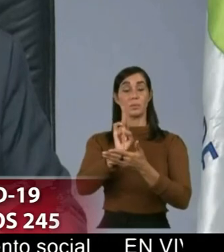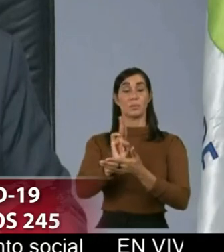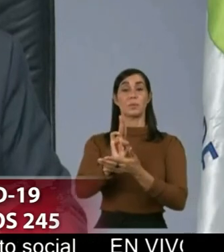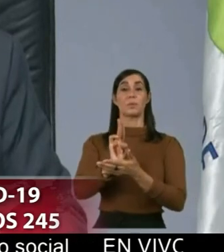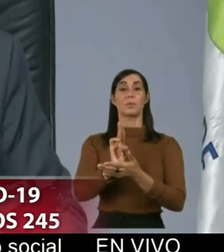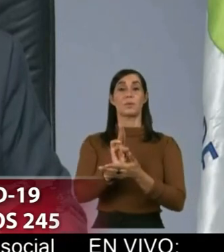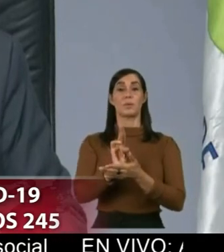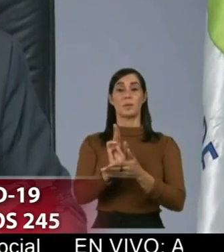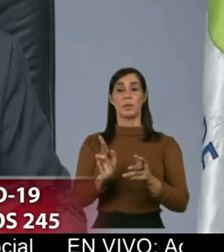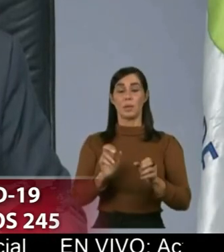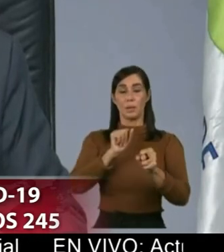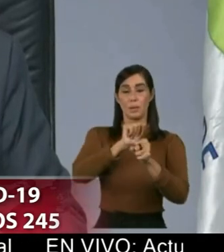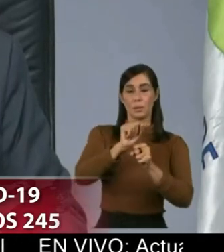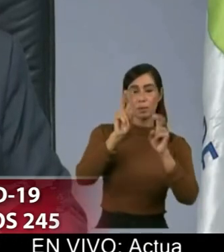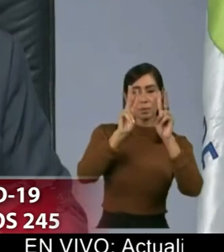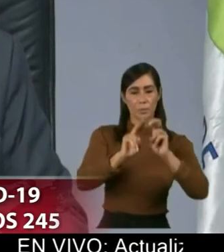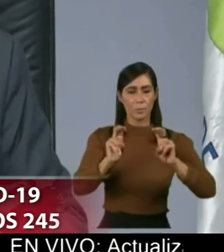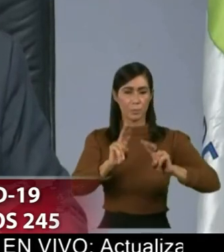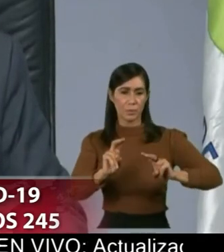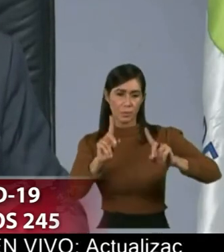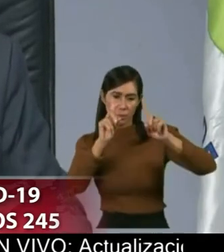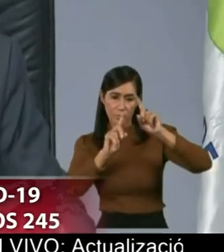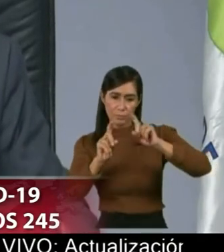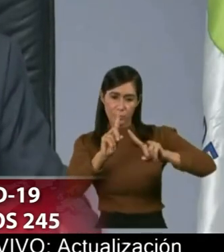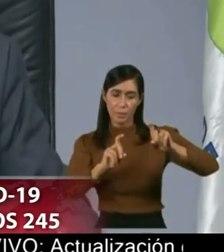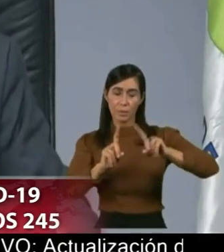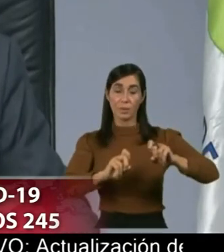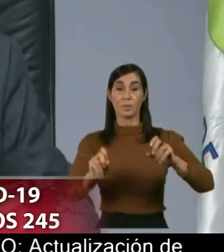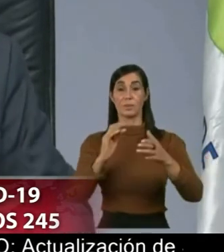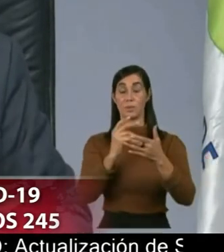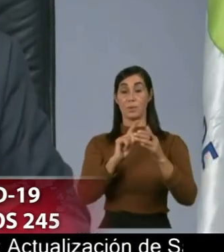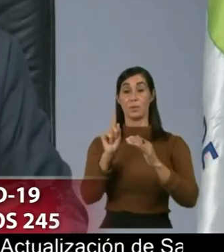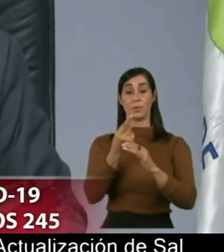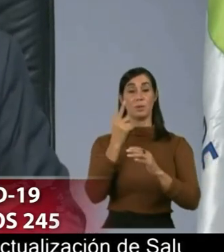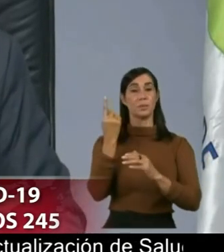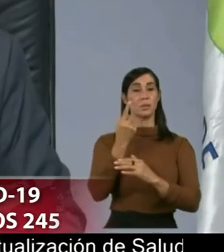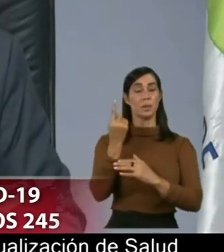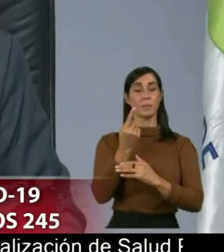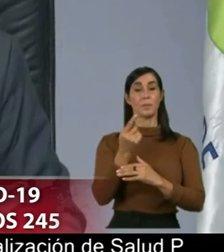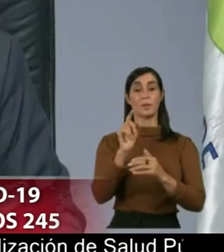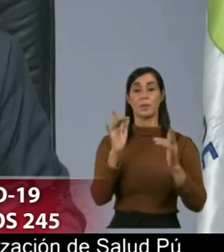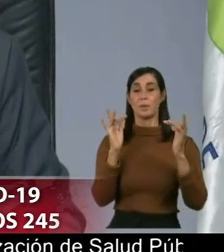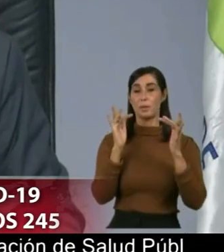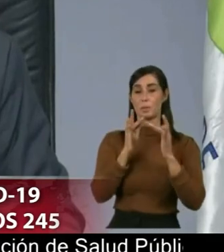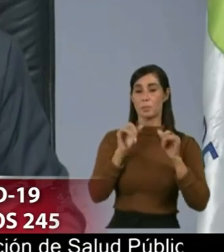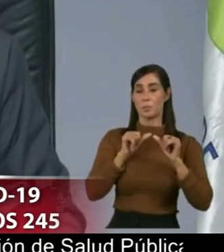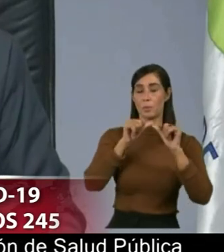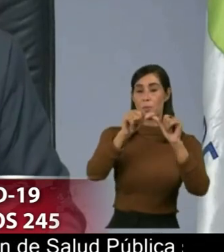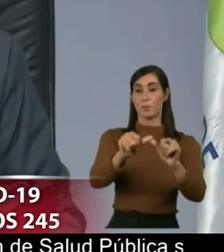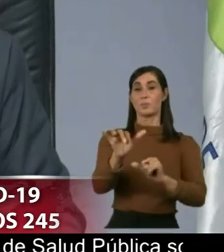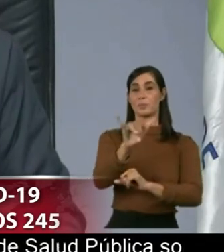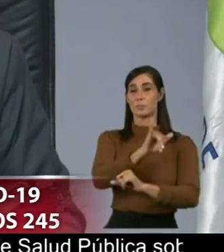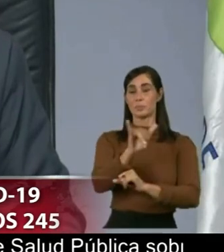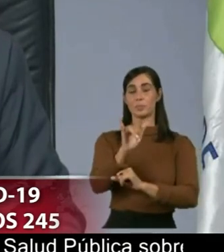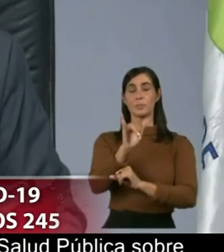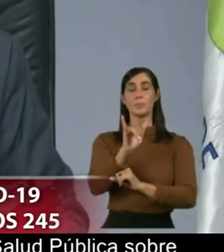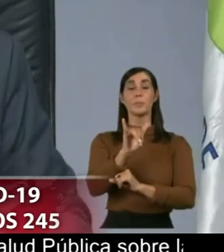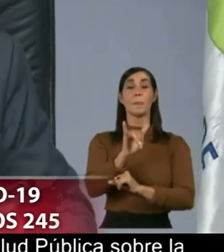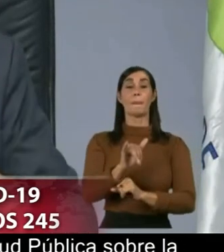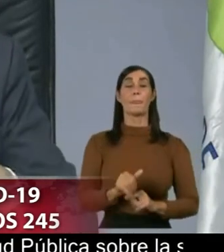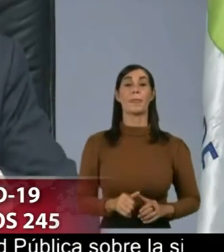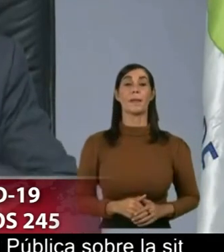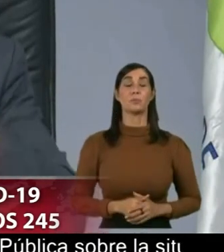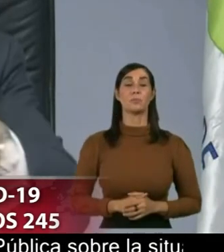que viven realizando investigaciones de primer nivel y mantenemos esos contactos y